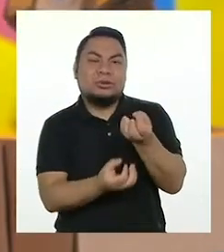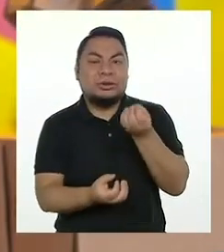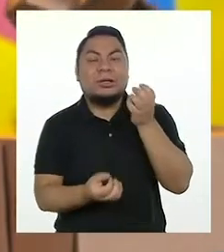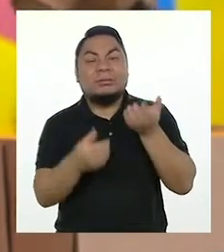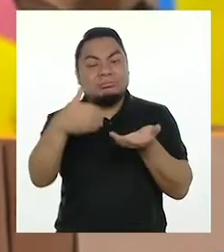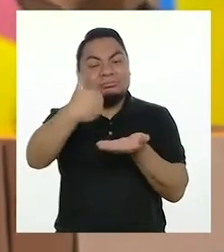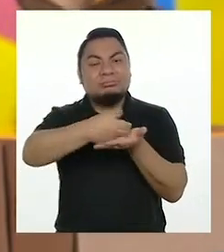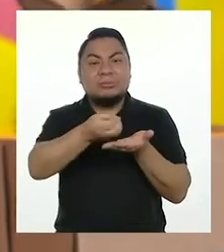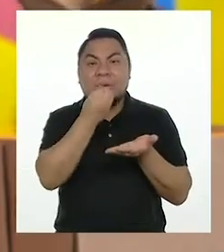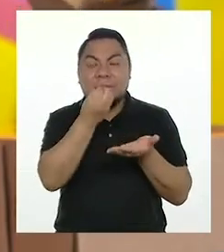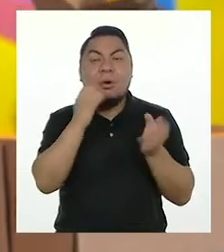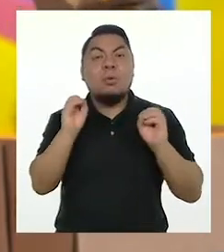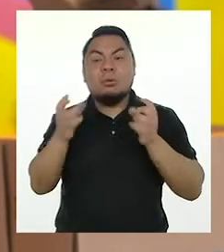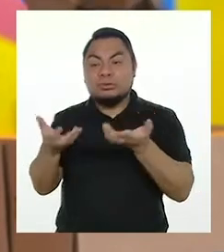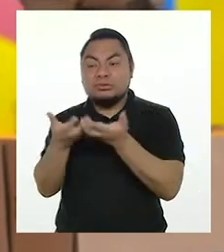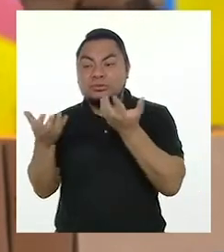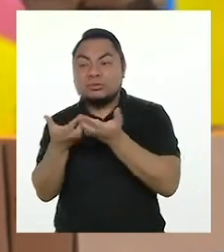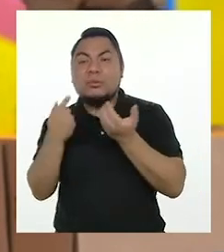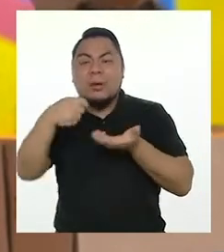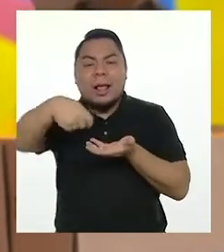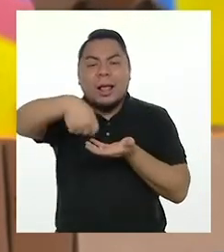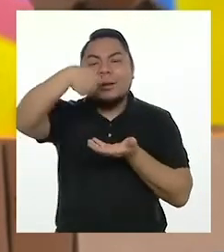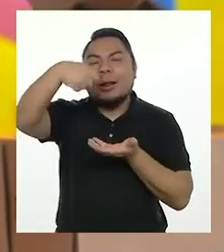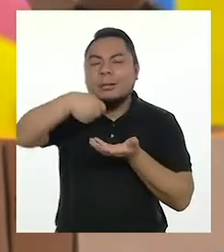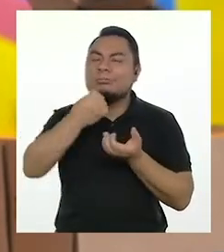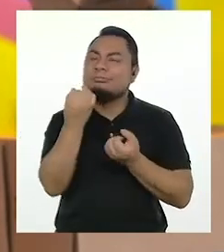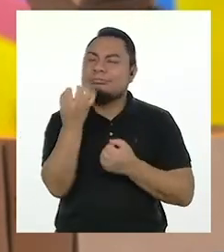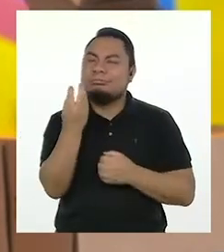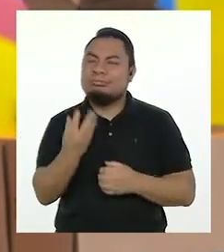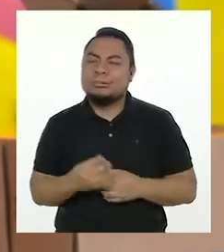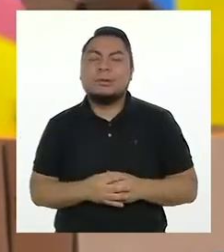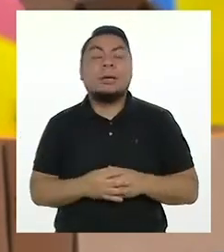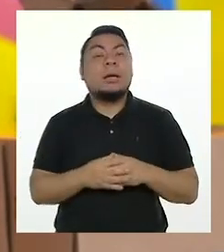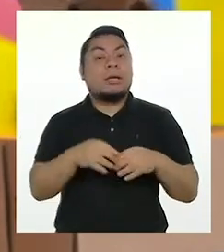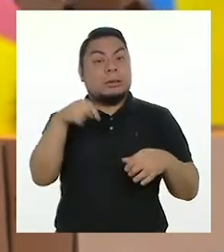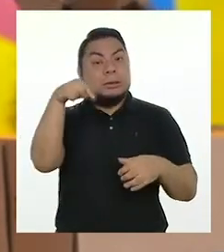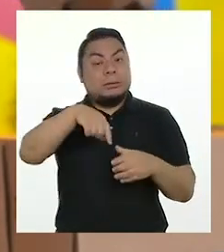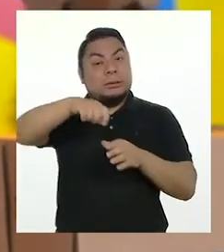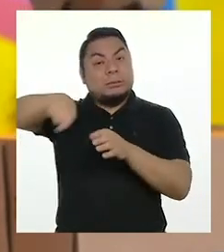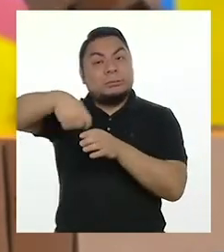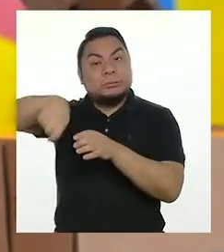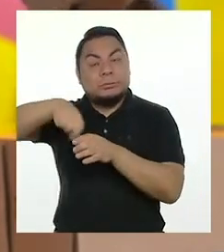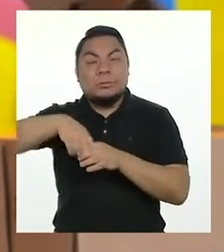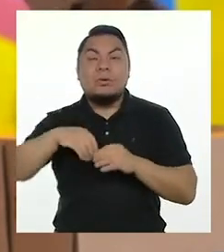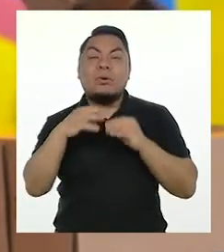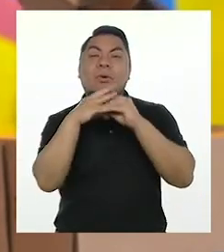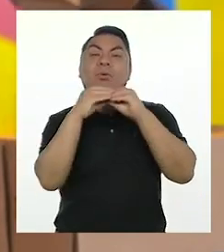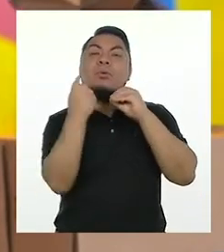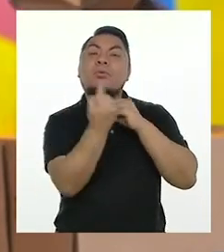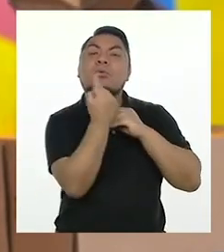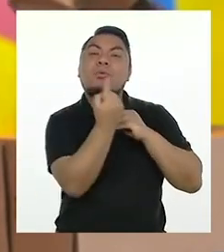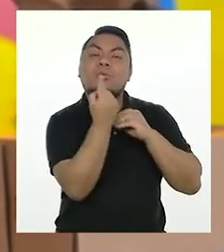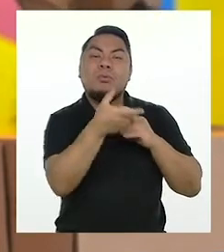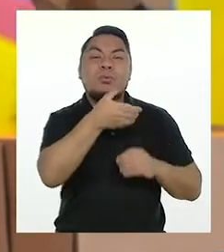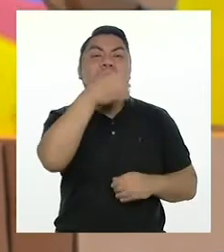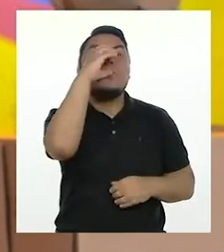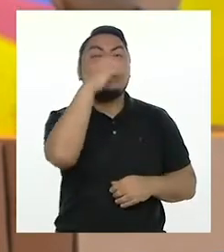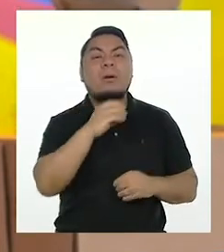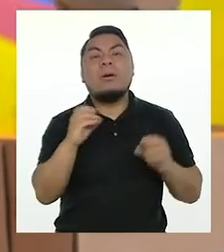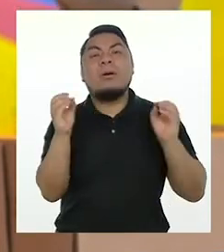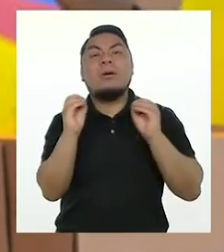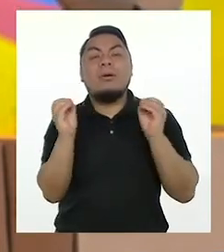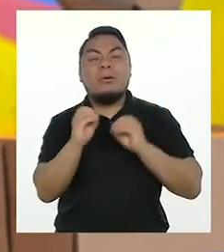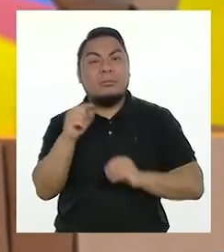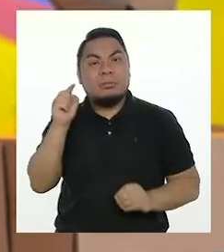o sopas o cremas. También se puede preparar en jugos o en